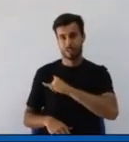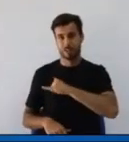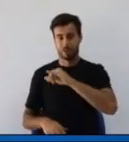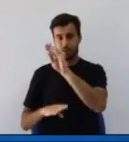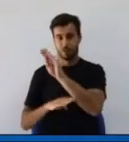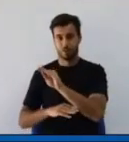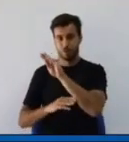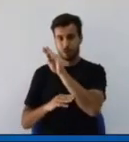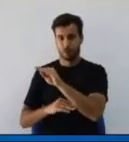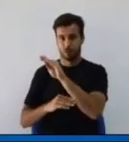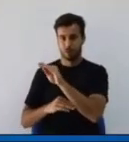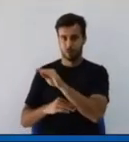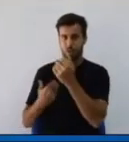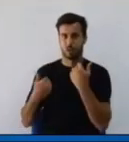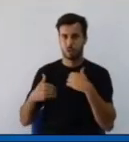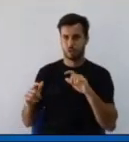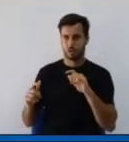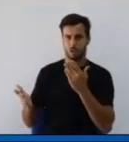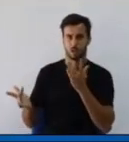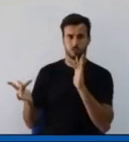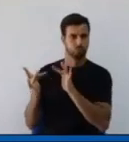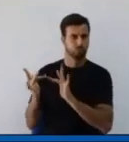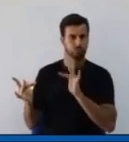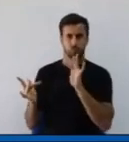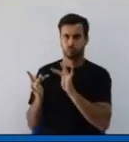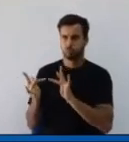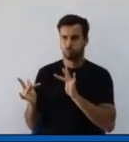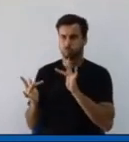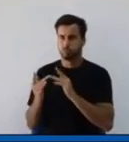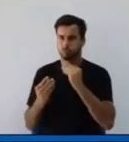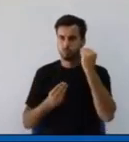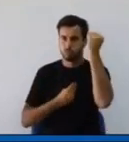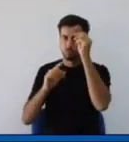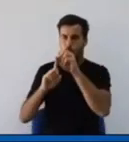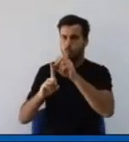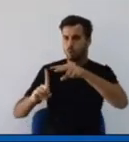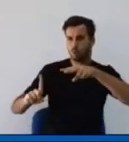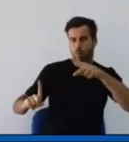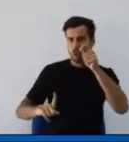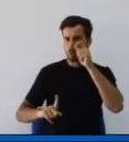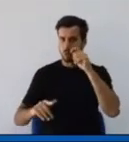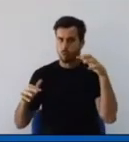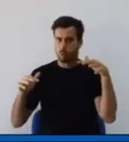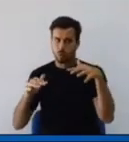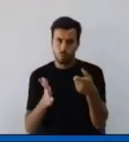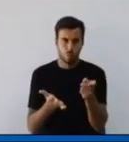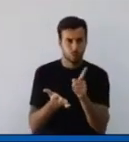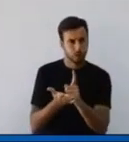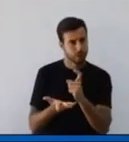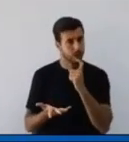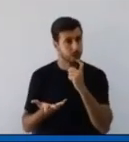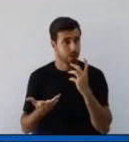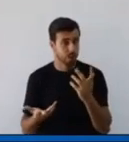No se trata, en absoluto, créanme, de una visión insularista. Se trata de que